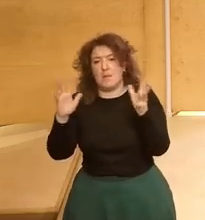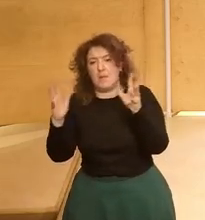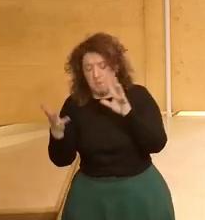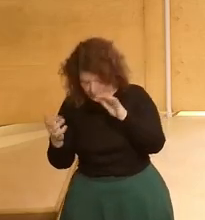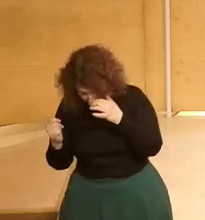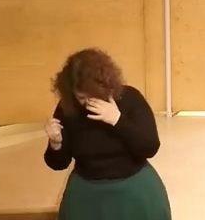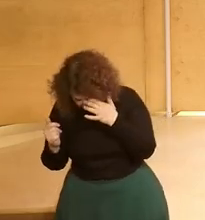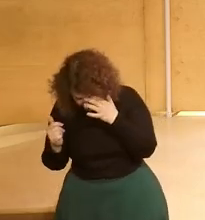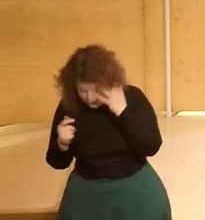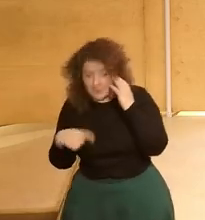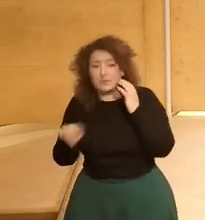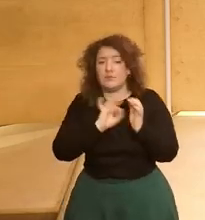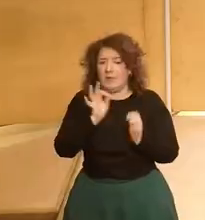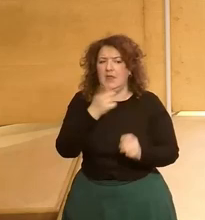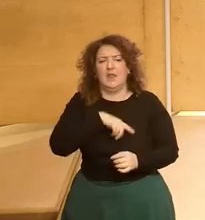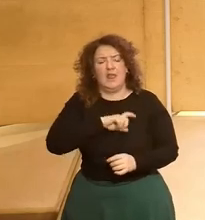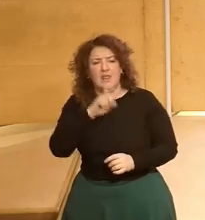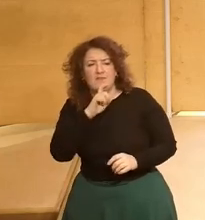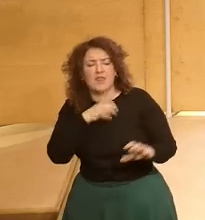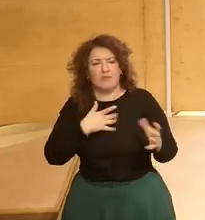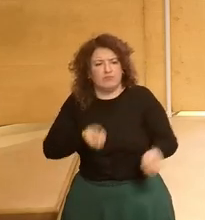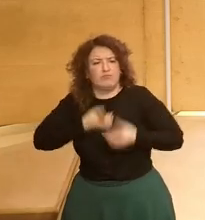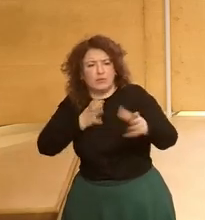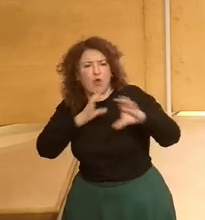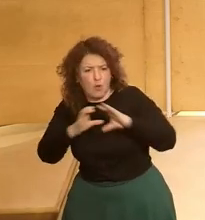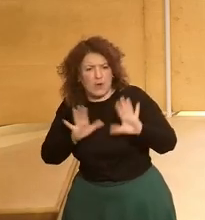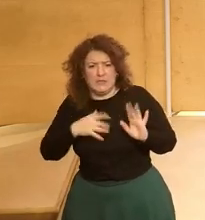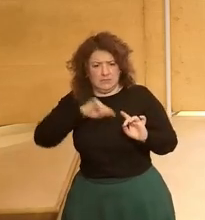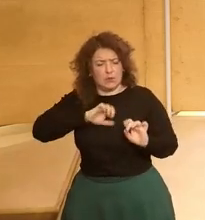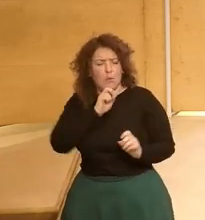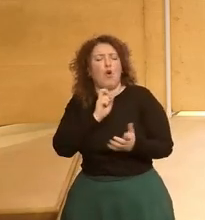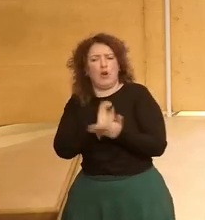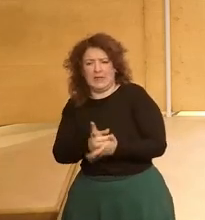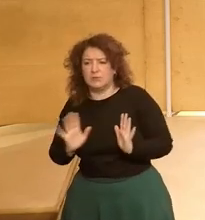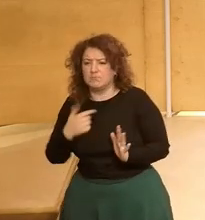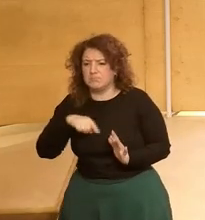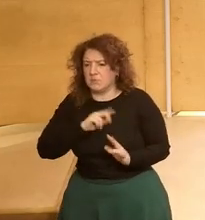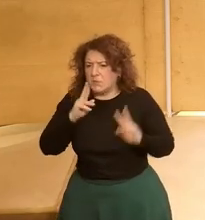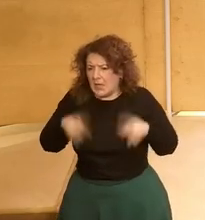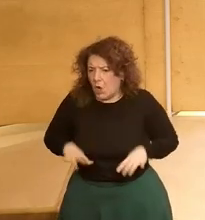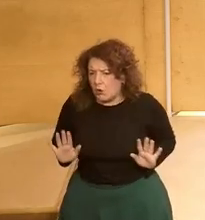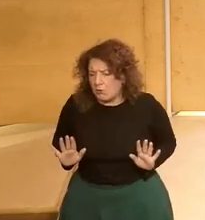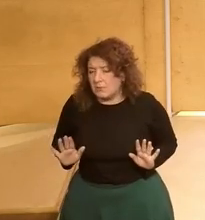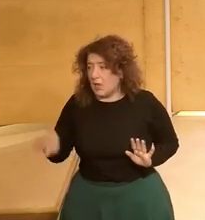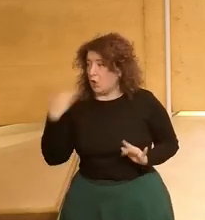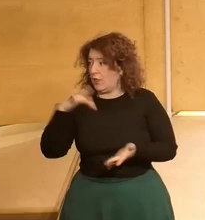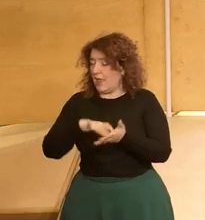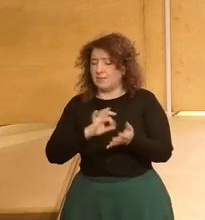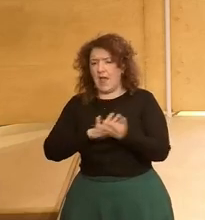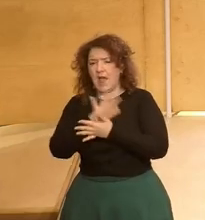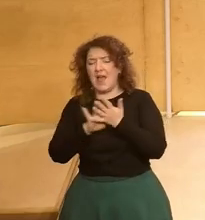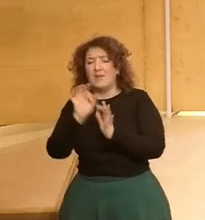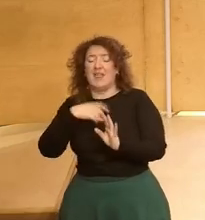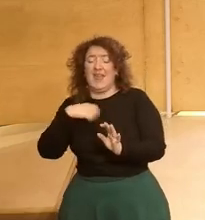constantemente es verdad que es difícil es difícil de comunicar y es un reto yo se lo reconozco nosotros tuvimos la oportunidad el otro día además a través